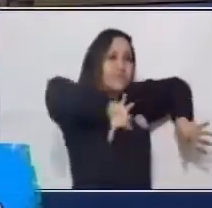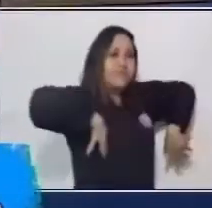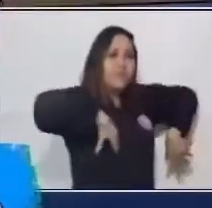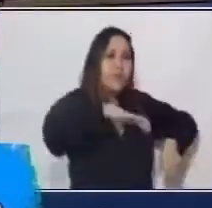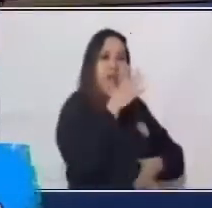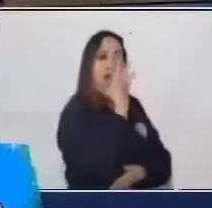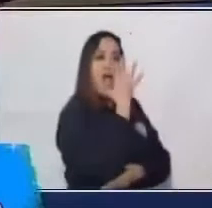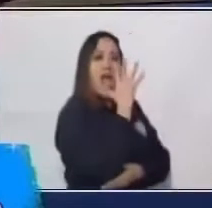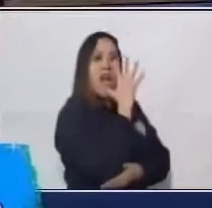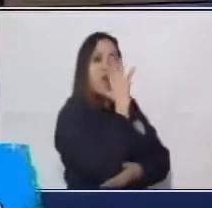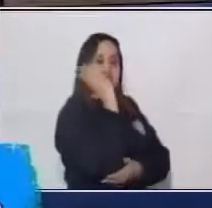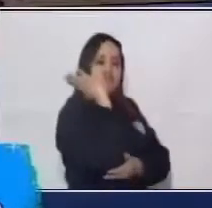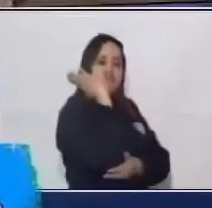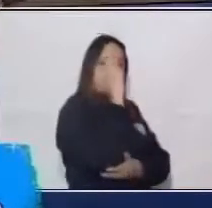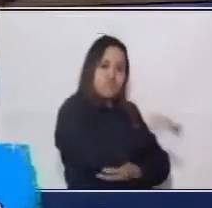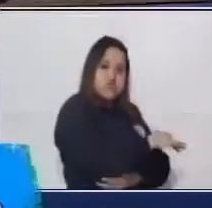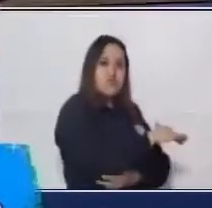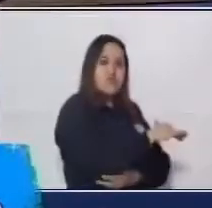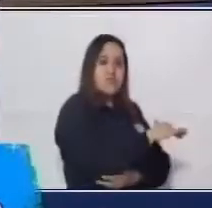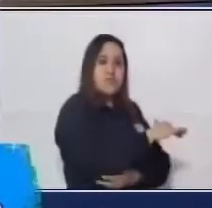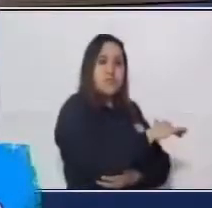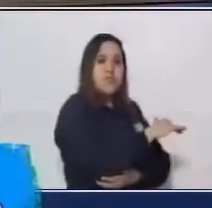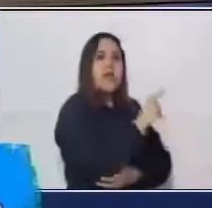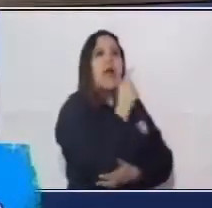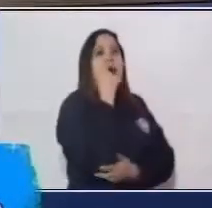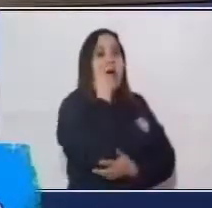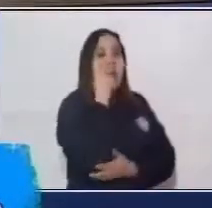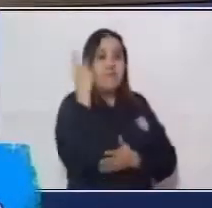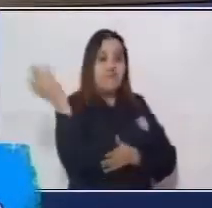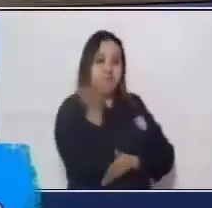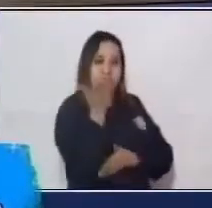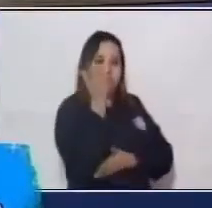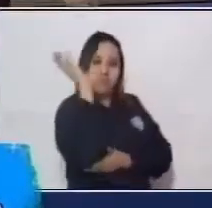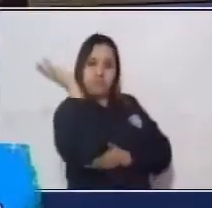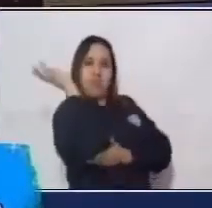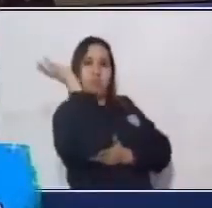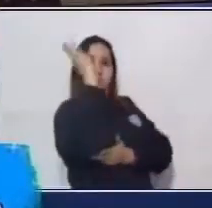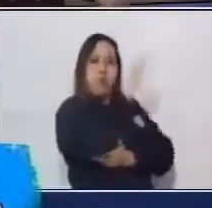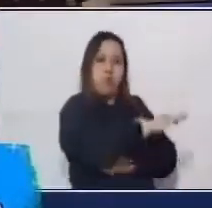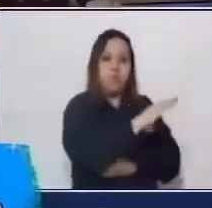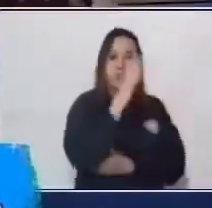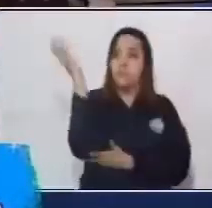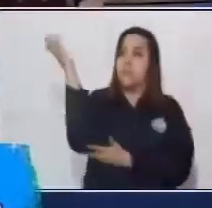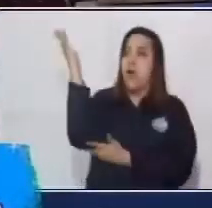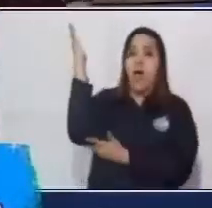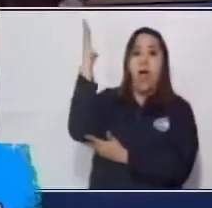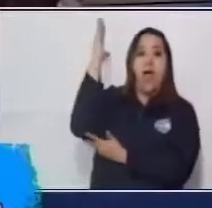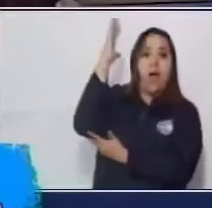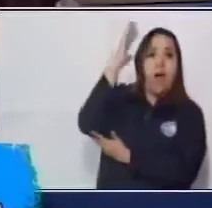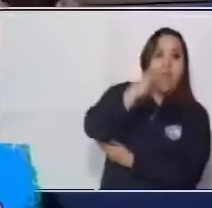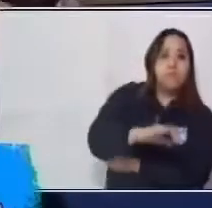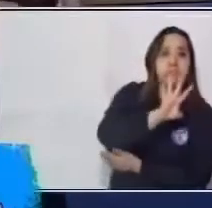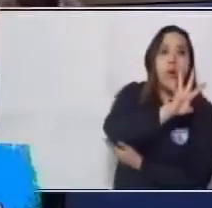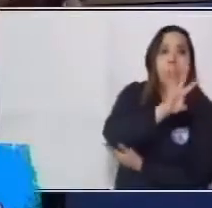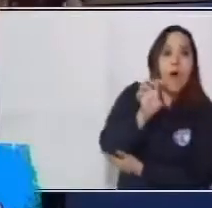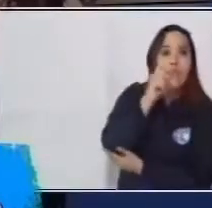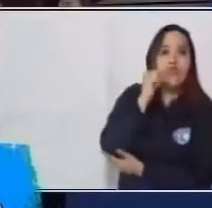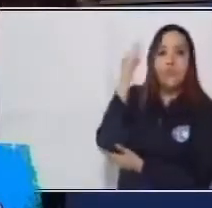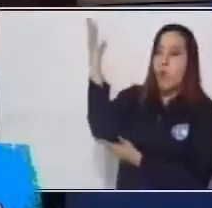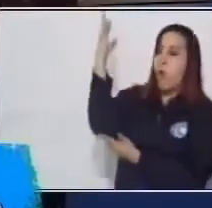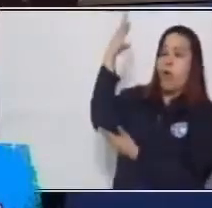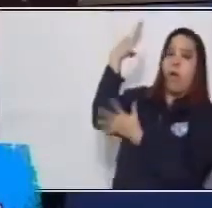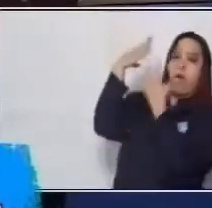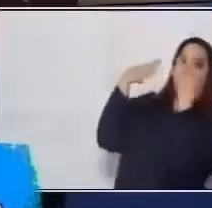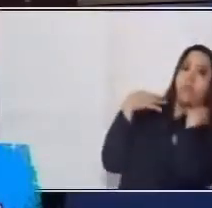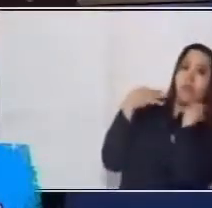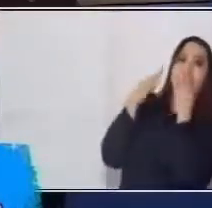vino abajo esa carpa. Y murieron los 400 muchachos. Que la historia o la leyenda nos dice que esos 400 muchachos